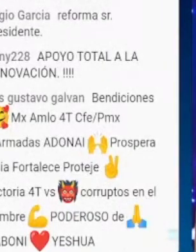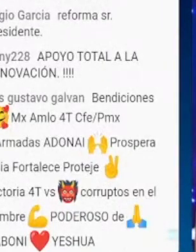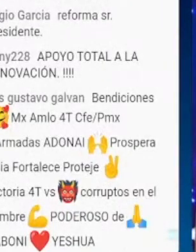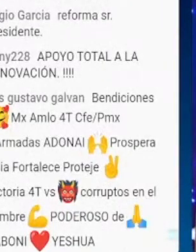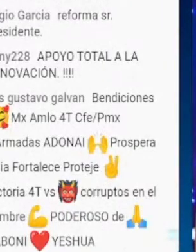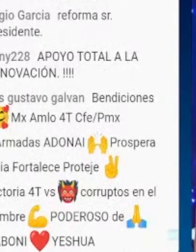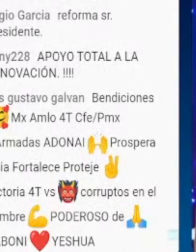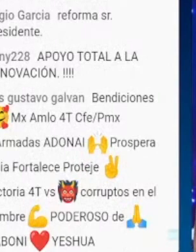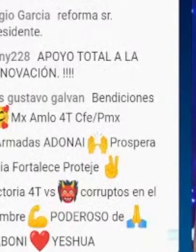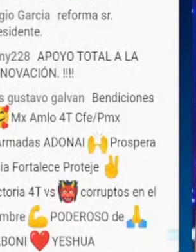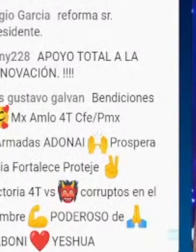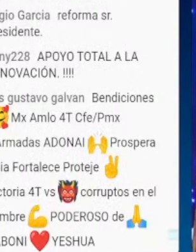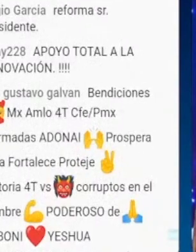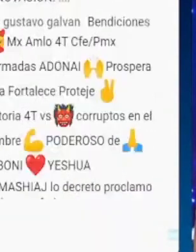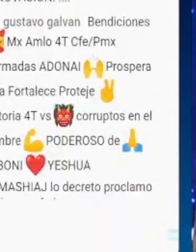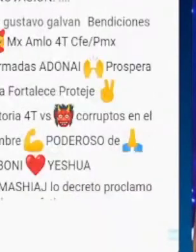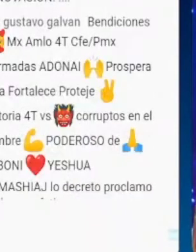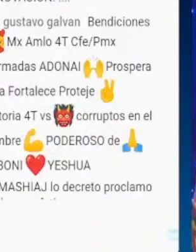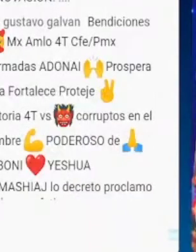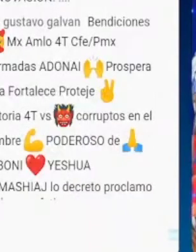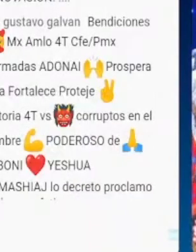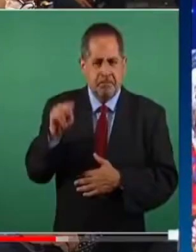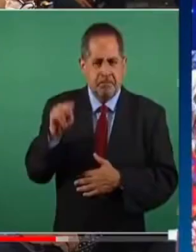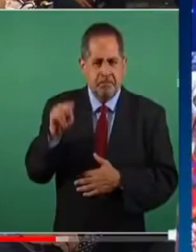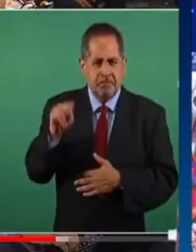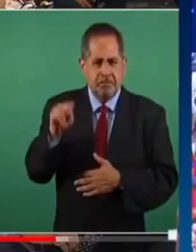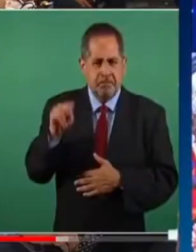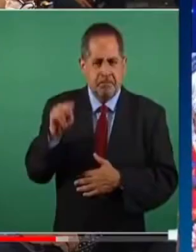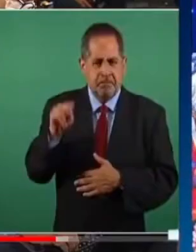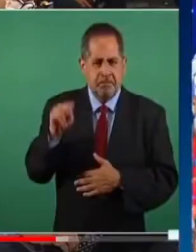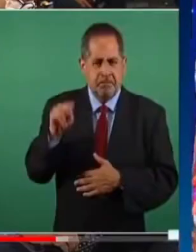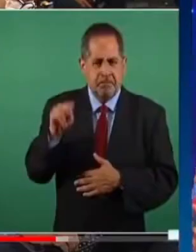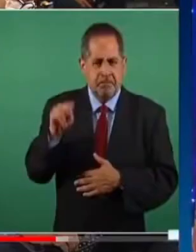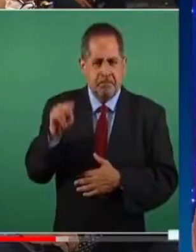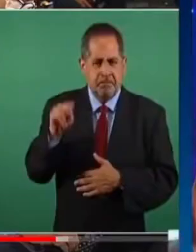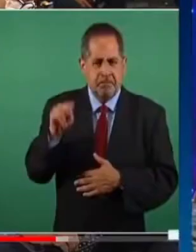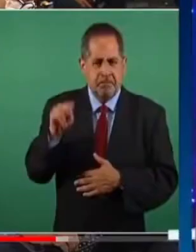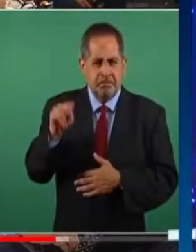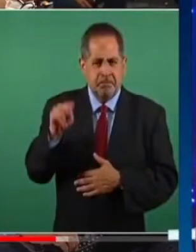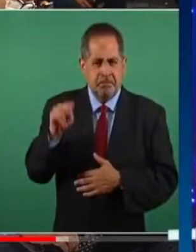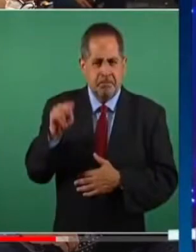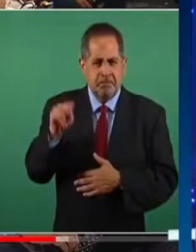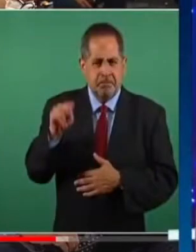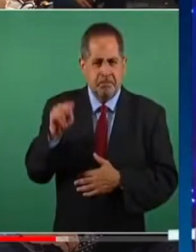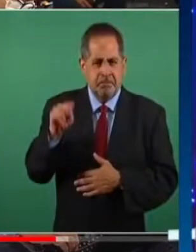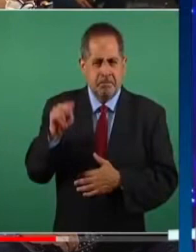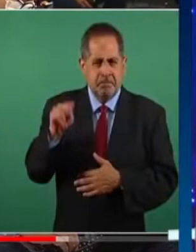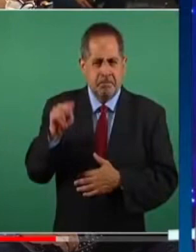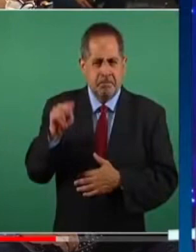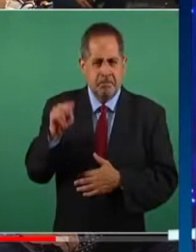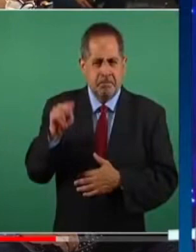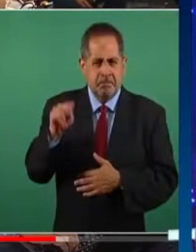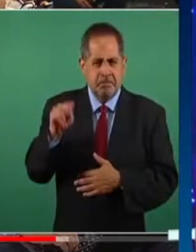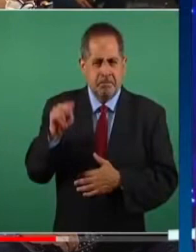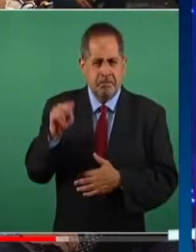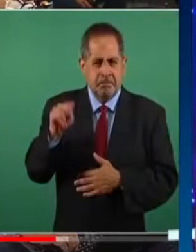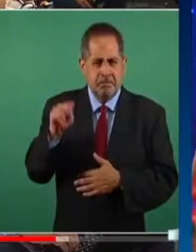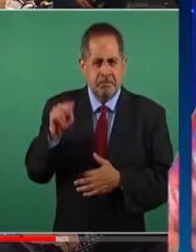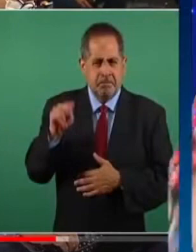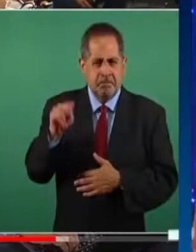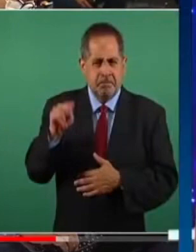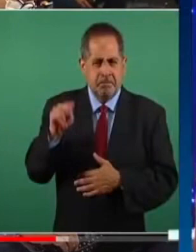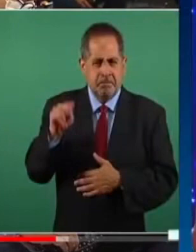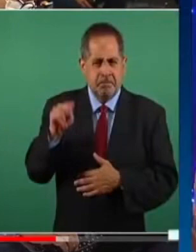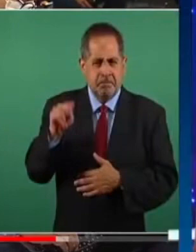nuestro presidente y que pareciera que algunos ya se vendieron que lo quieran dejar solos pero algo sí les digo mi querida familia del charo político